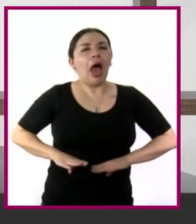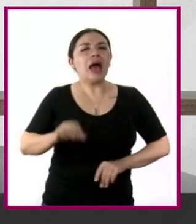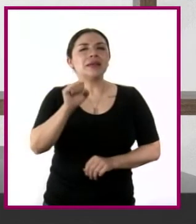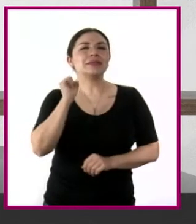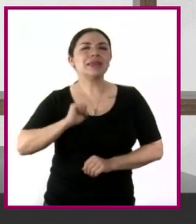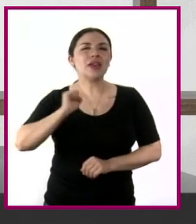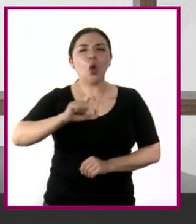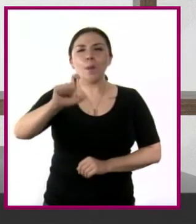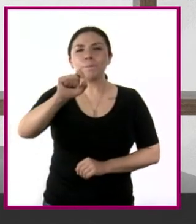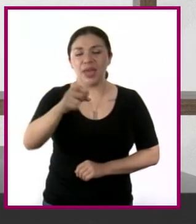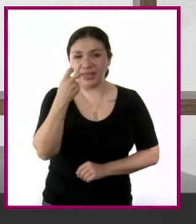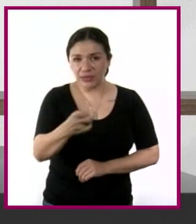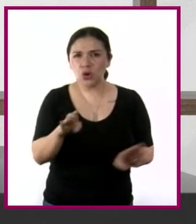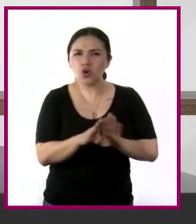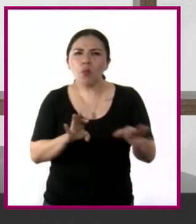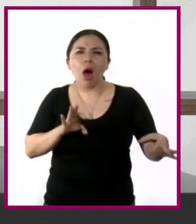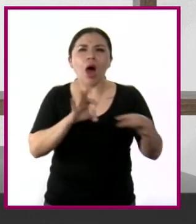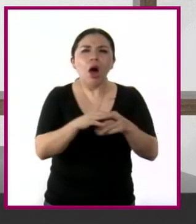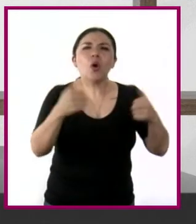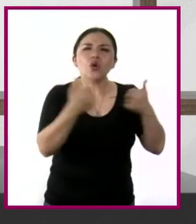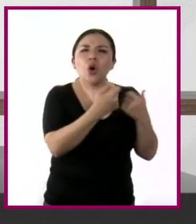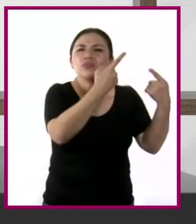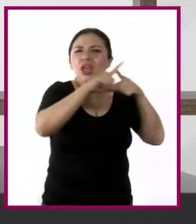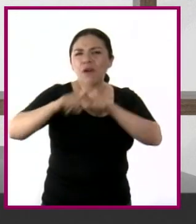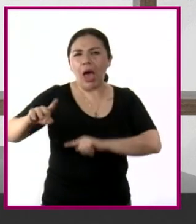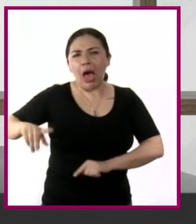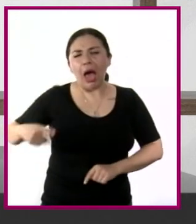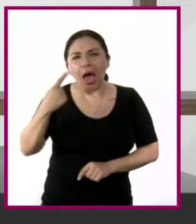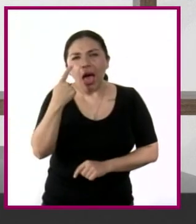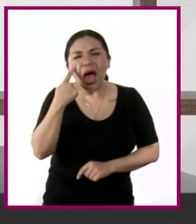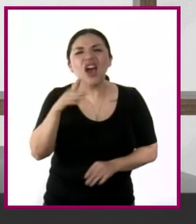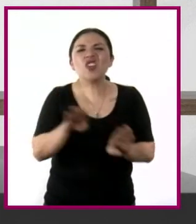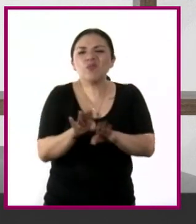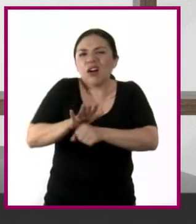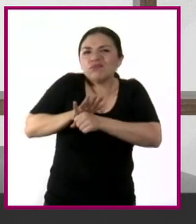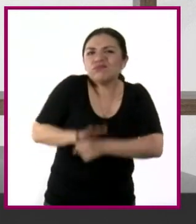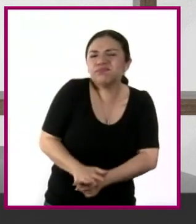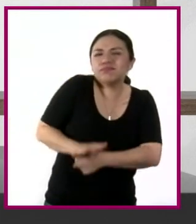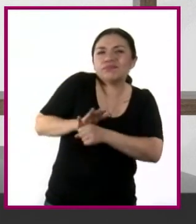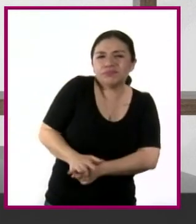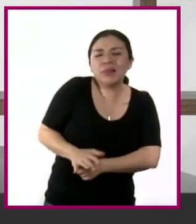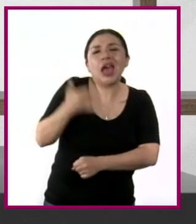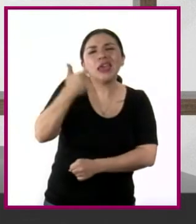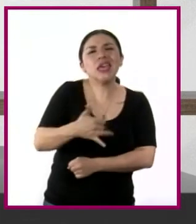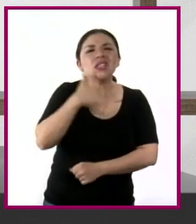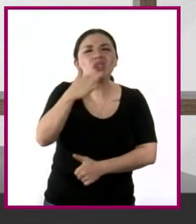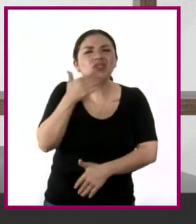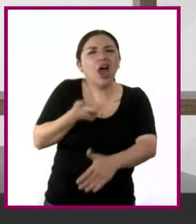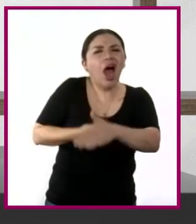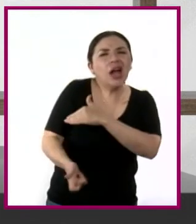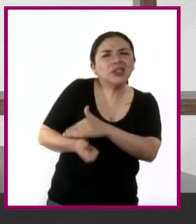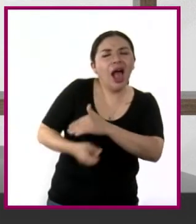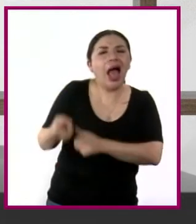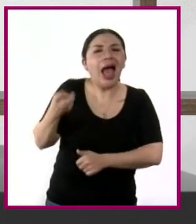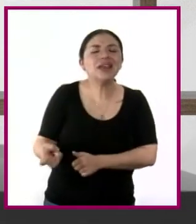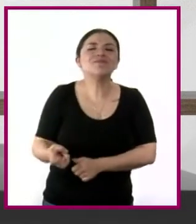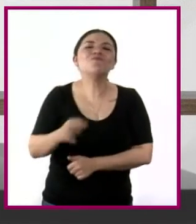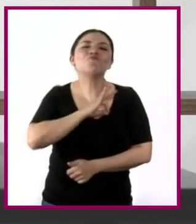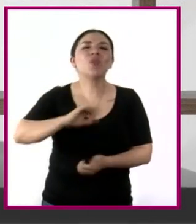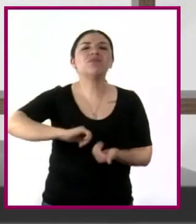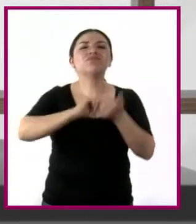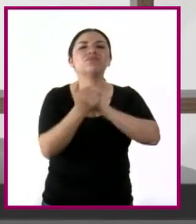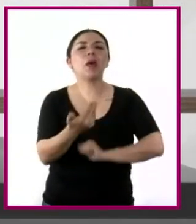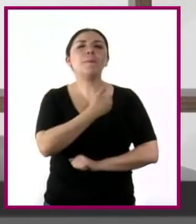unión de los poderes constitucionales con la arbitrariedad, represión y sobre todo de la corrupción, abrieron la posibilidad de una